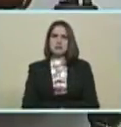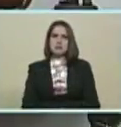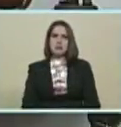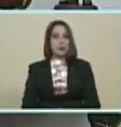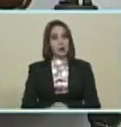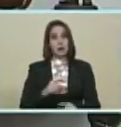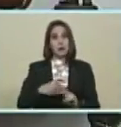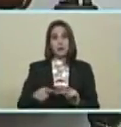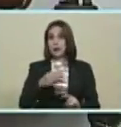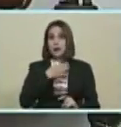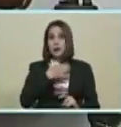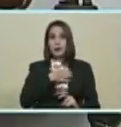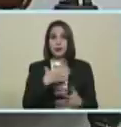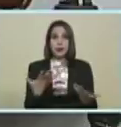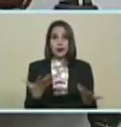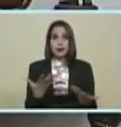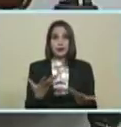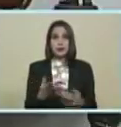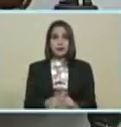...pero no puedo hacerlo...